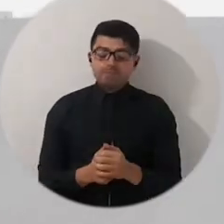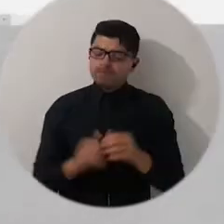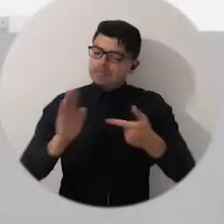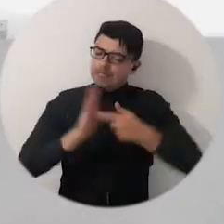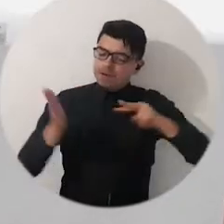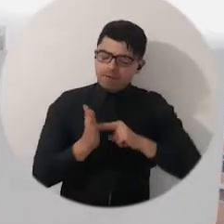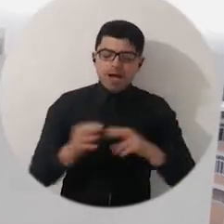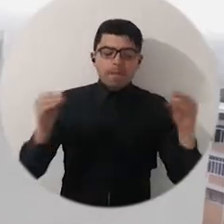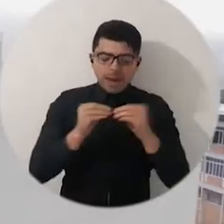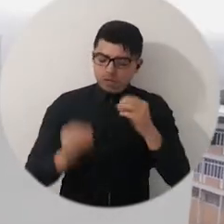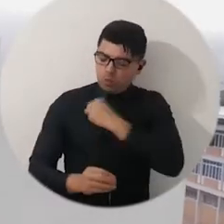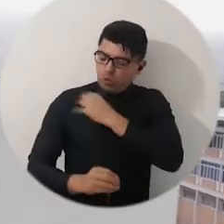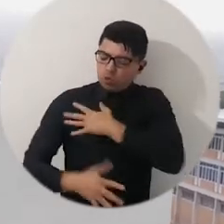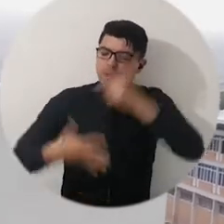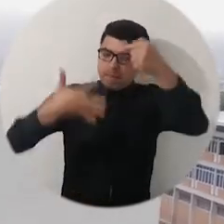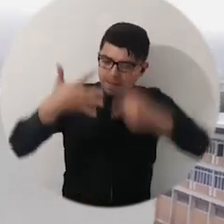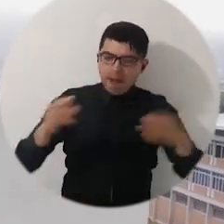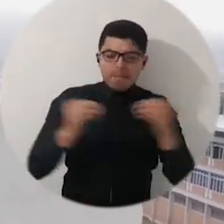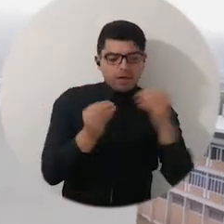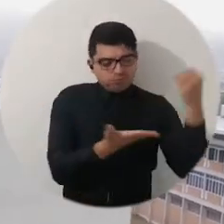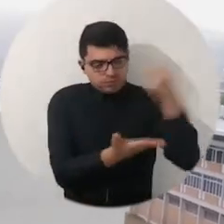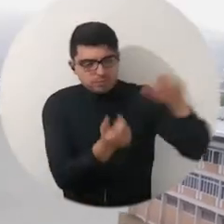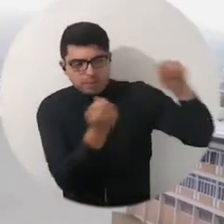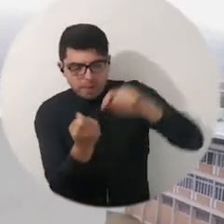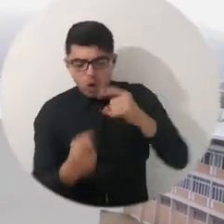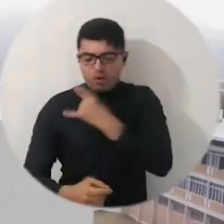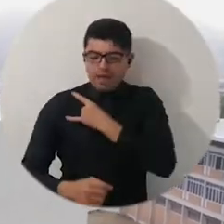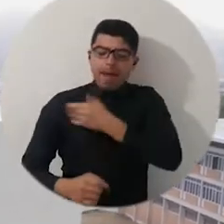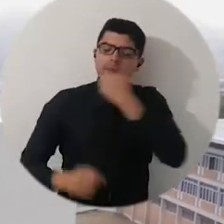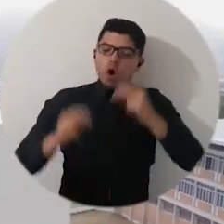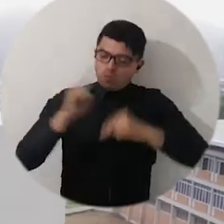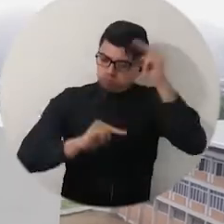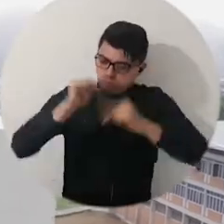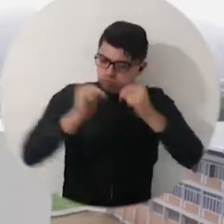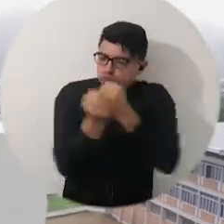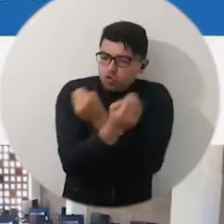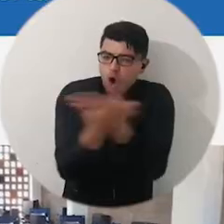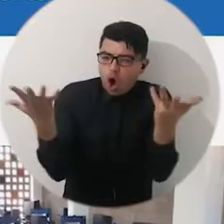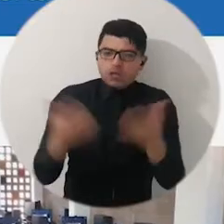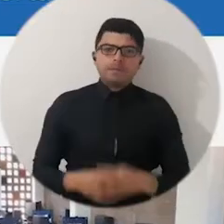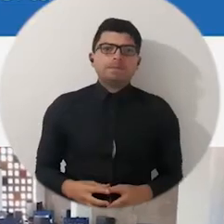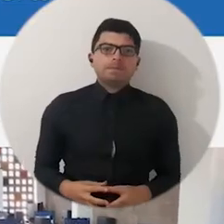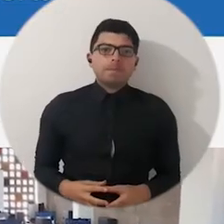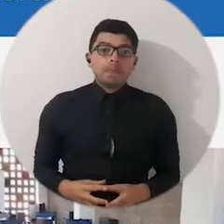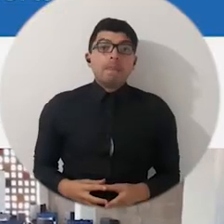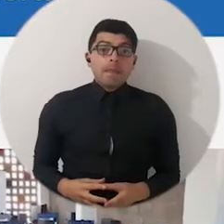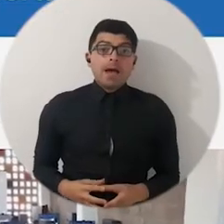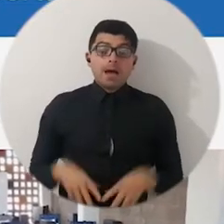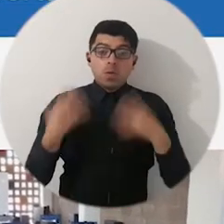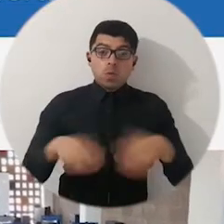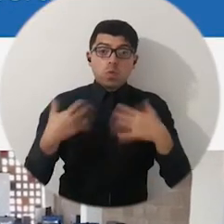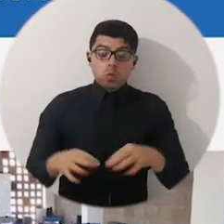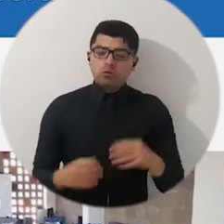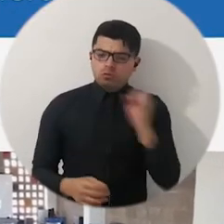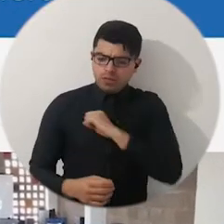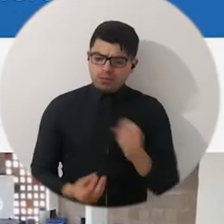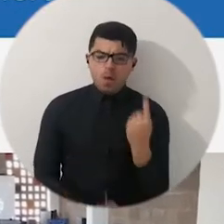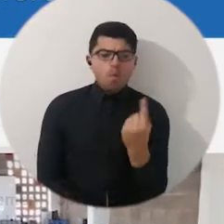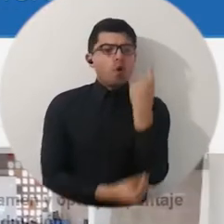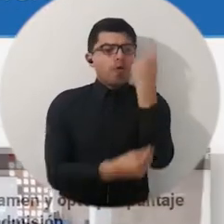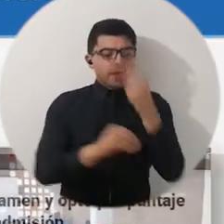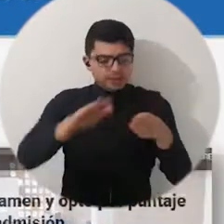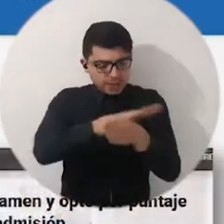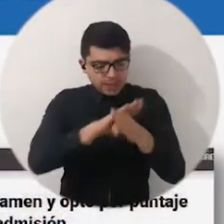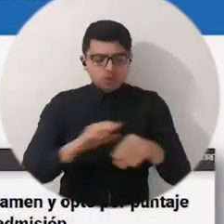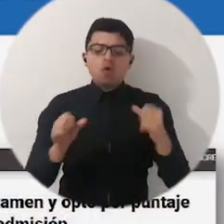Eso se traduce en mayores oportunidades, en mayor inversión para la universidad, en mejor infraestructura. El informe de autoevaluación sustentó los resultados de las